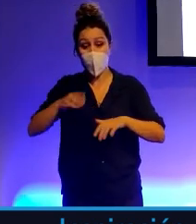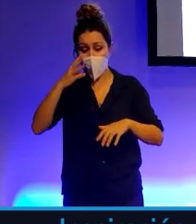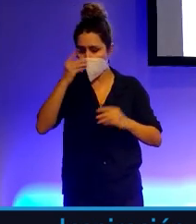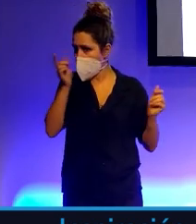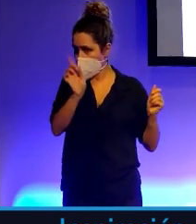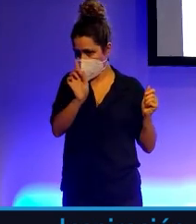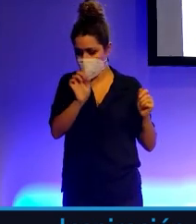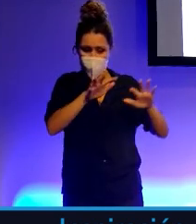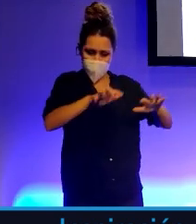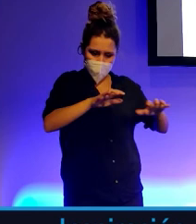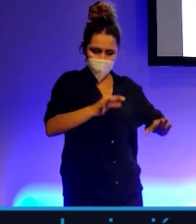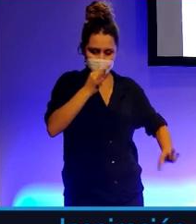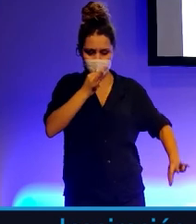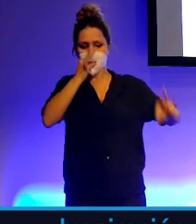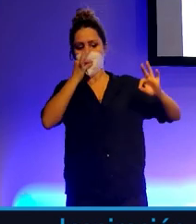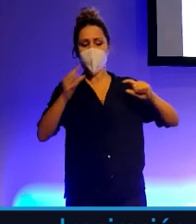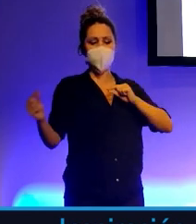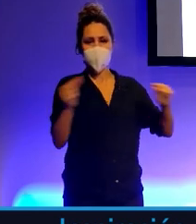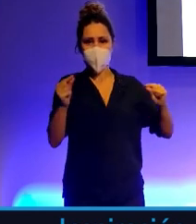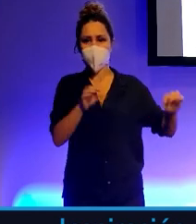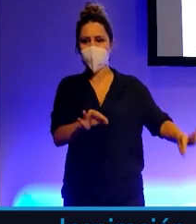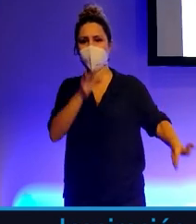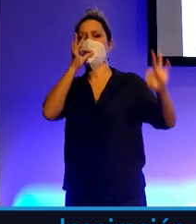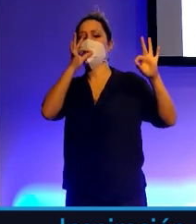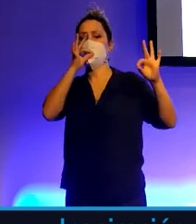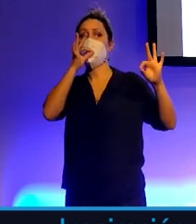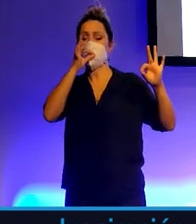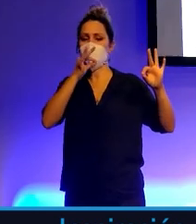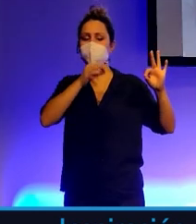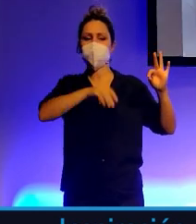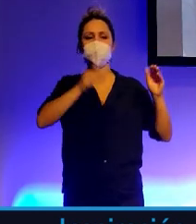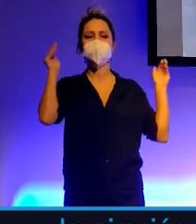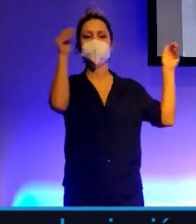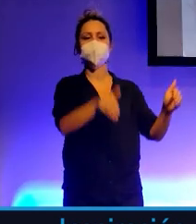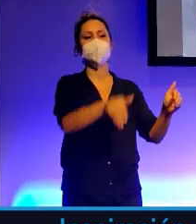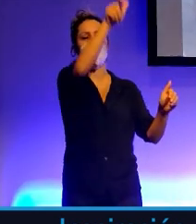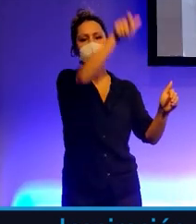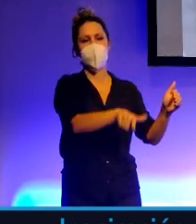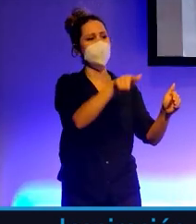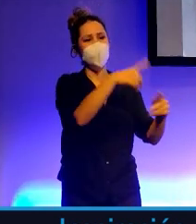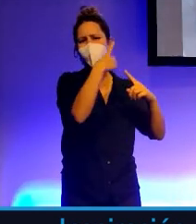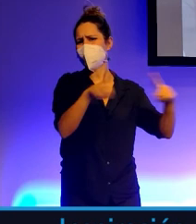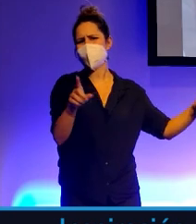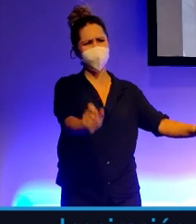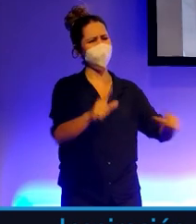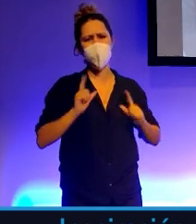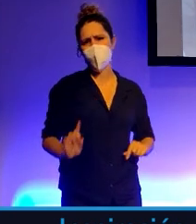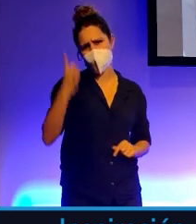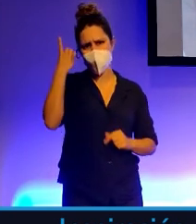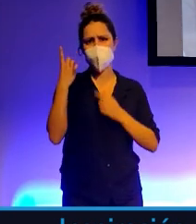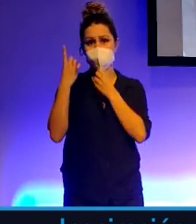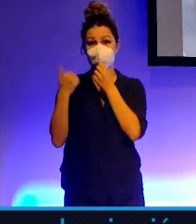en cada aprendizaje, en cada debate, el factor humano, que es lo que marca la verdadera diferencia. Y cuando